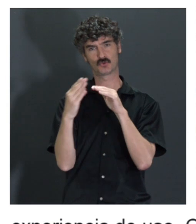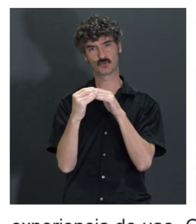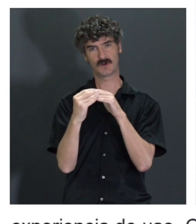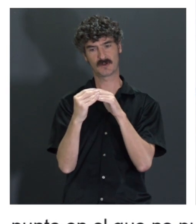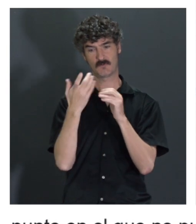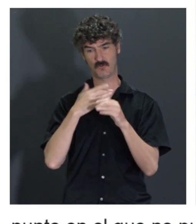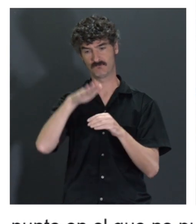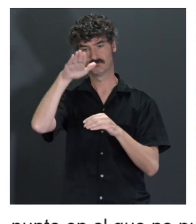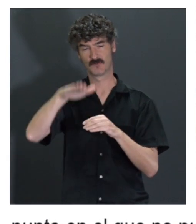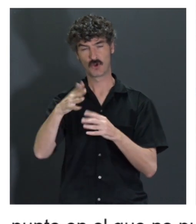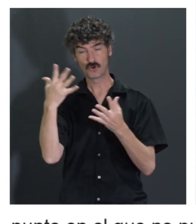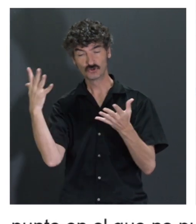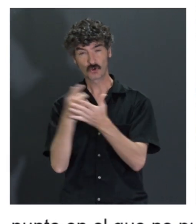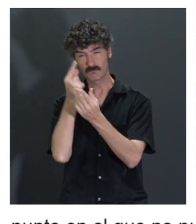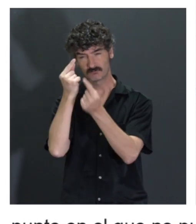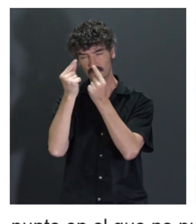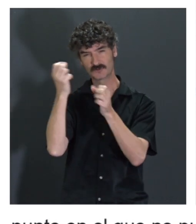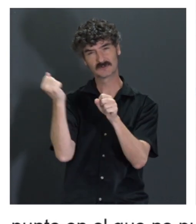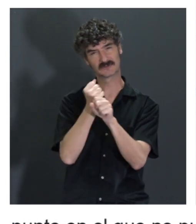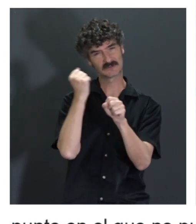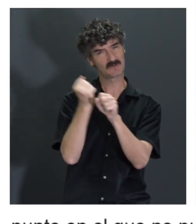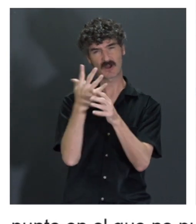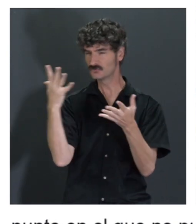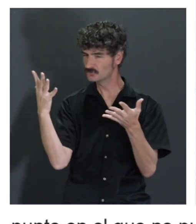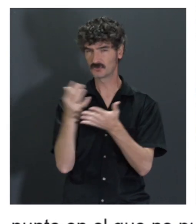lugar? Bueno, pues todos estos aspectos se trabajan a día de hoy.